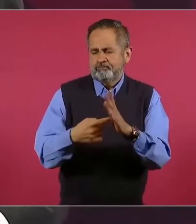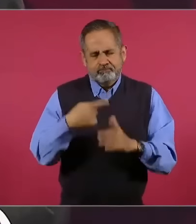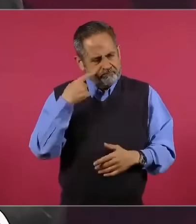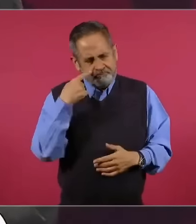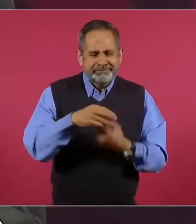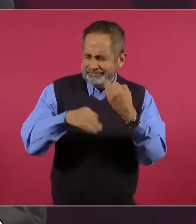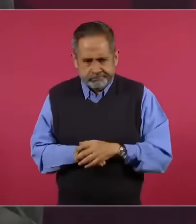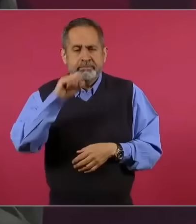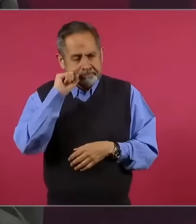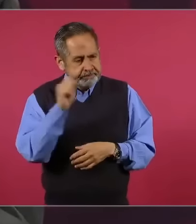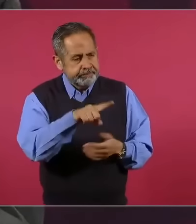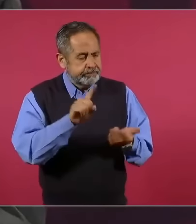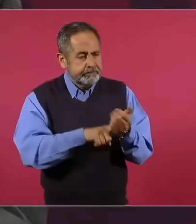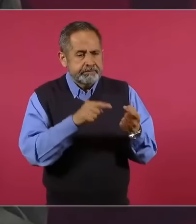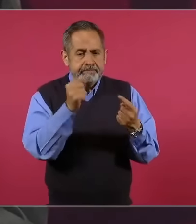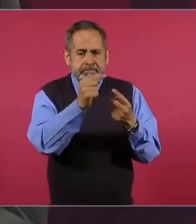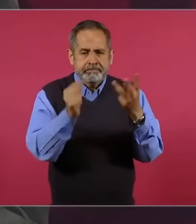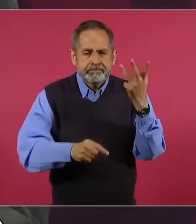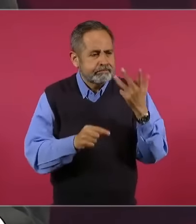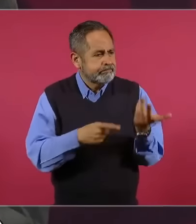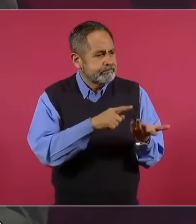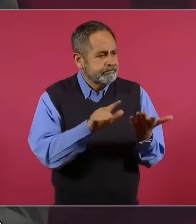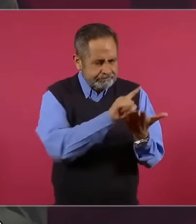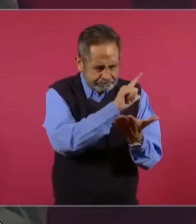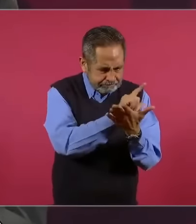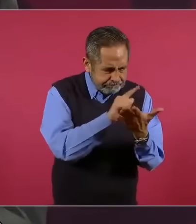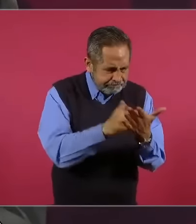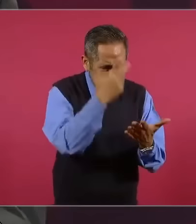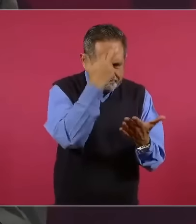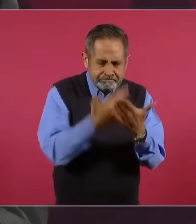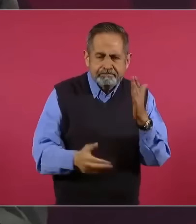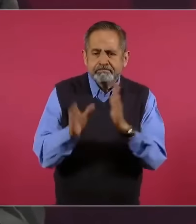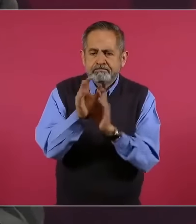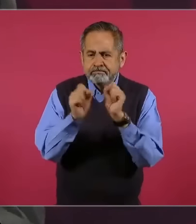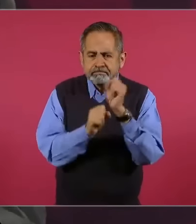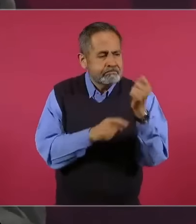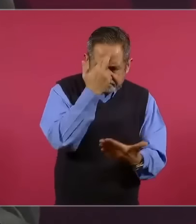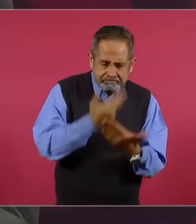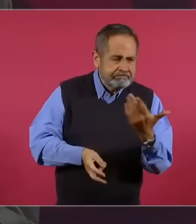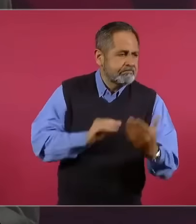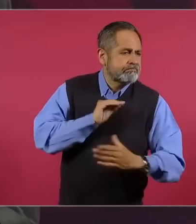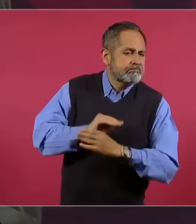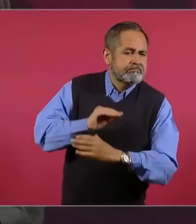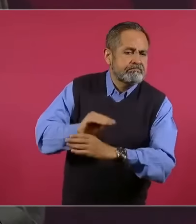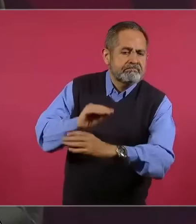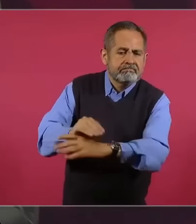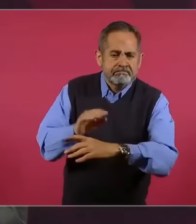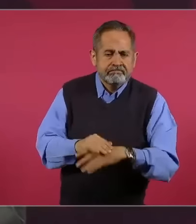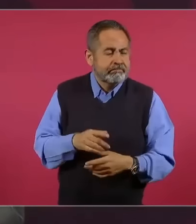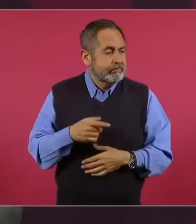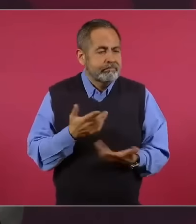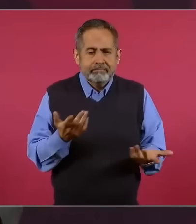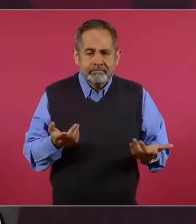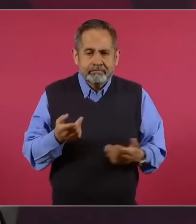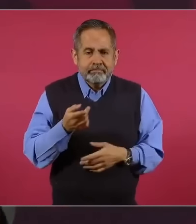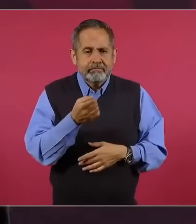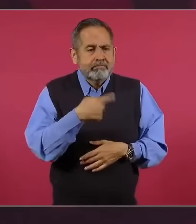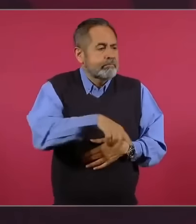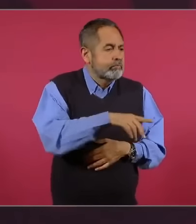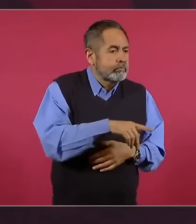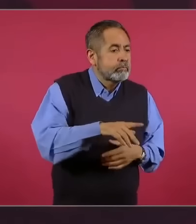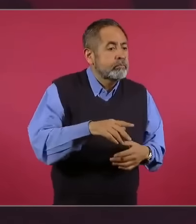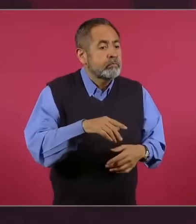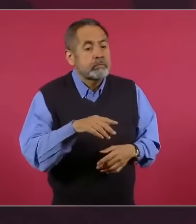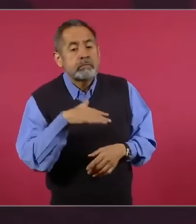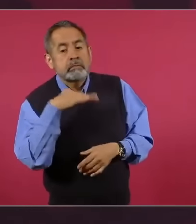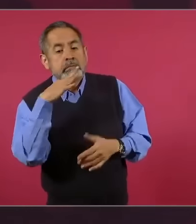Todo, no solo, todas las violaciones a la Constitución, a las leyes, la protección, a la delincuencia de